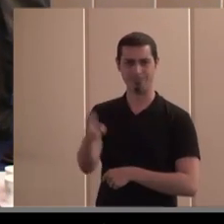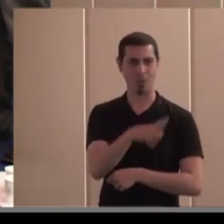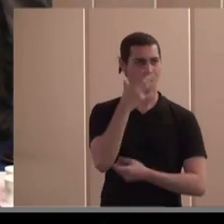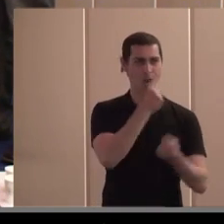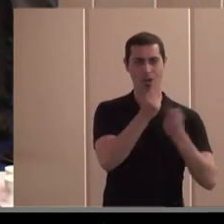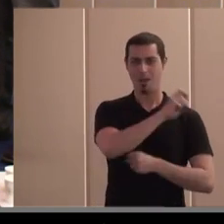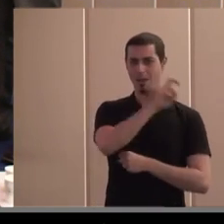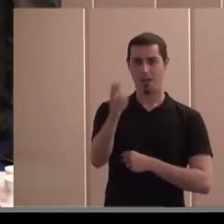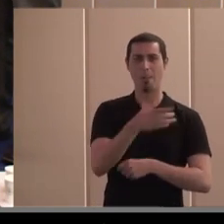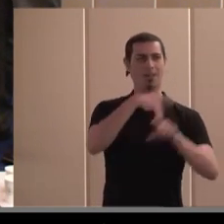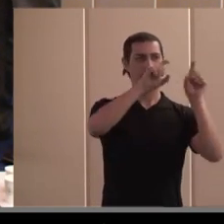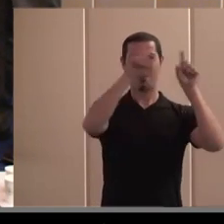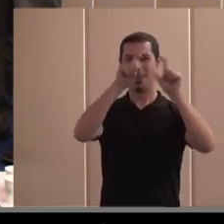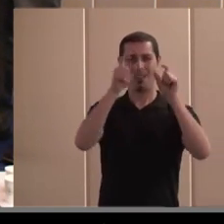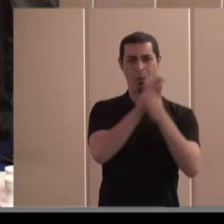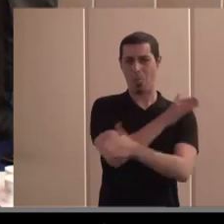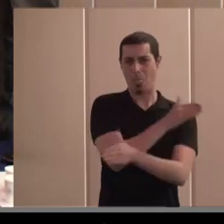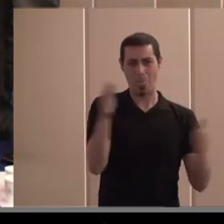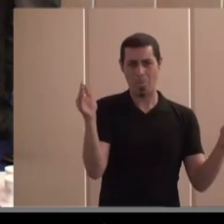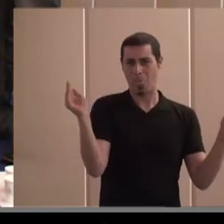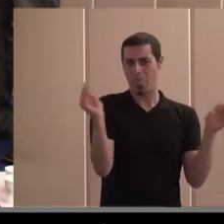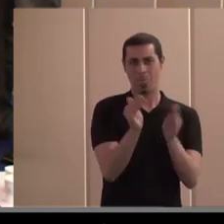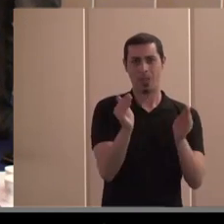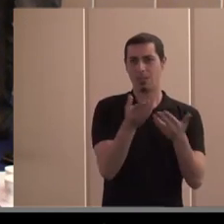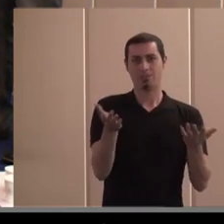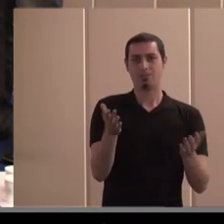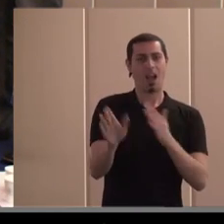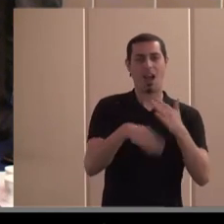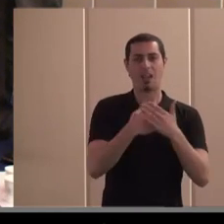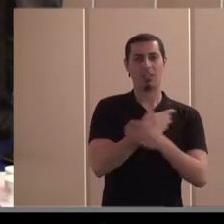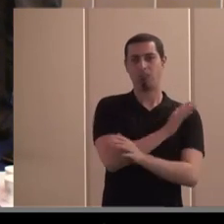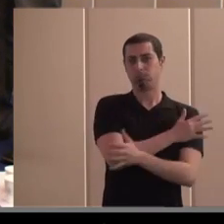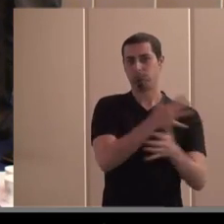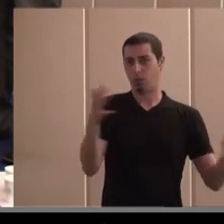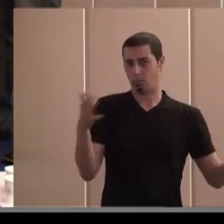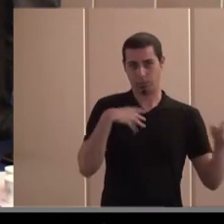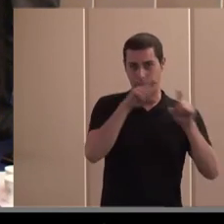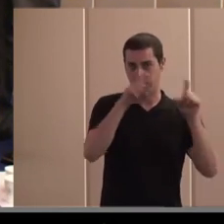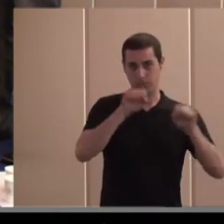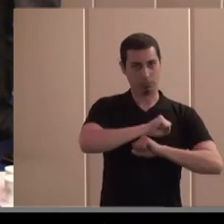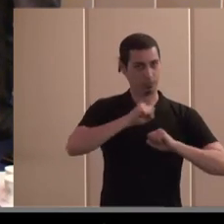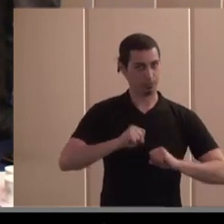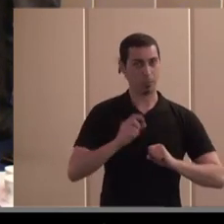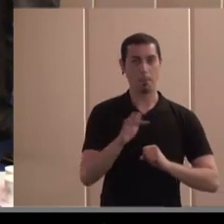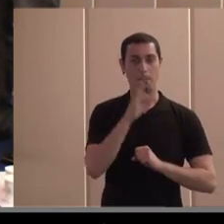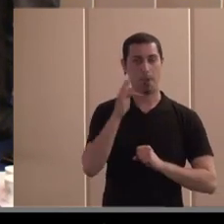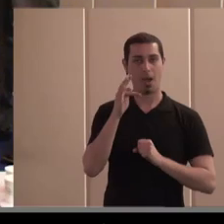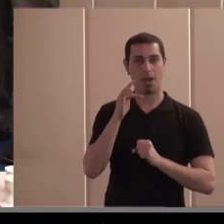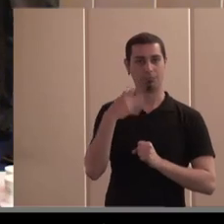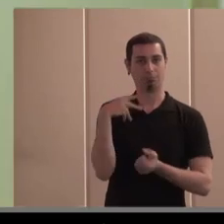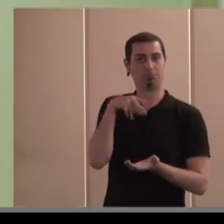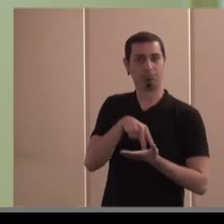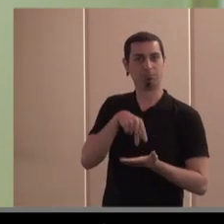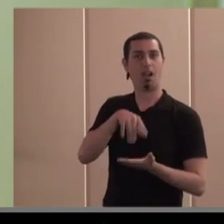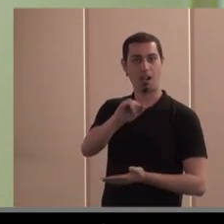económicos, con empresas de todos los tamaños, desde pequeñas empresas a grandes grupos empresariales y que tiene una presencia incuestionable en la